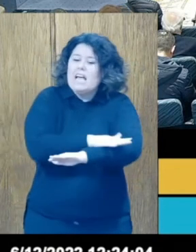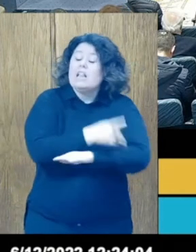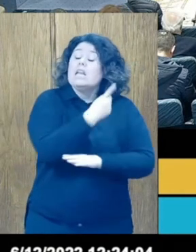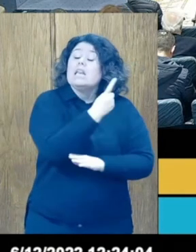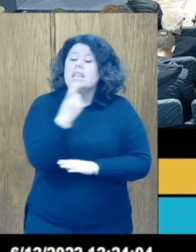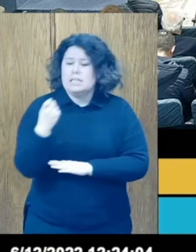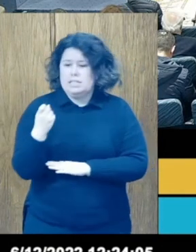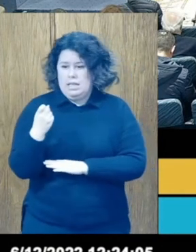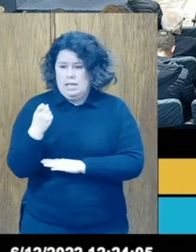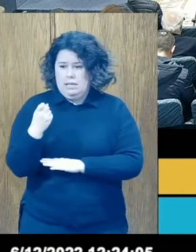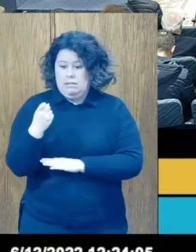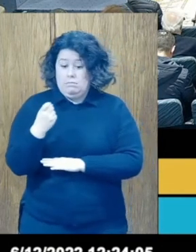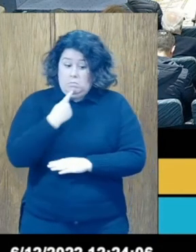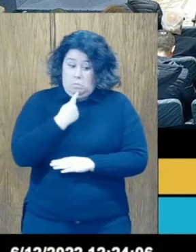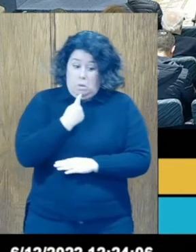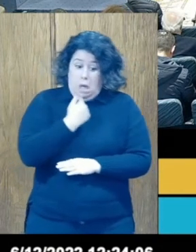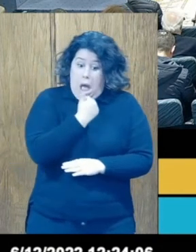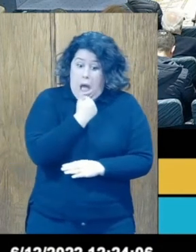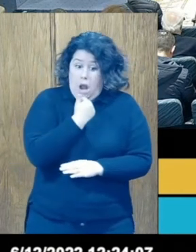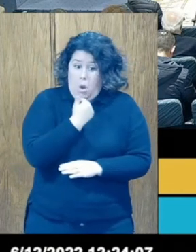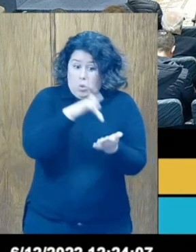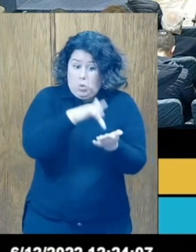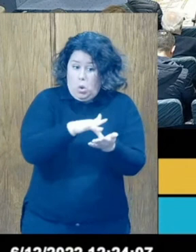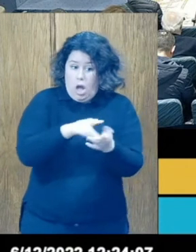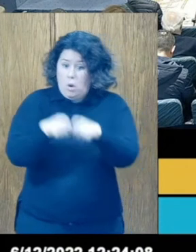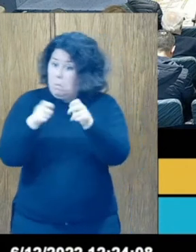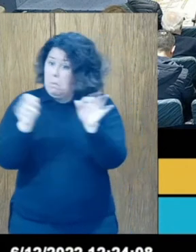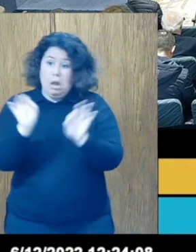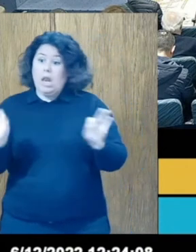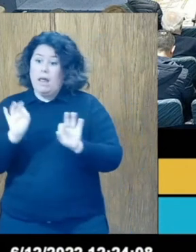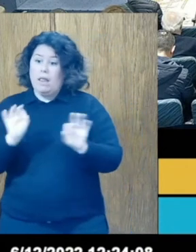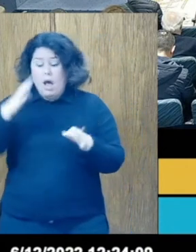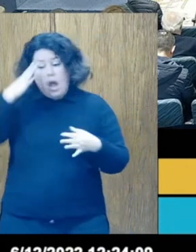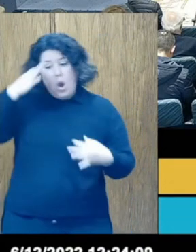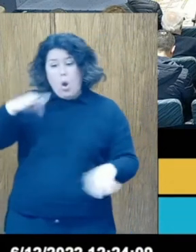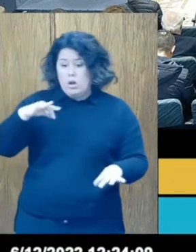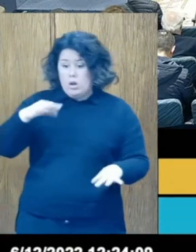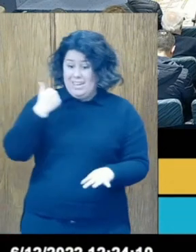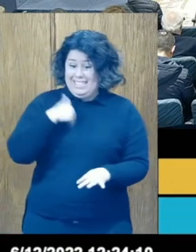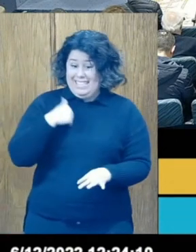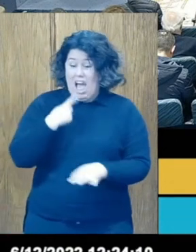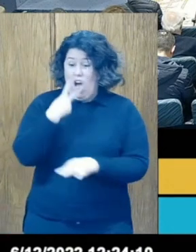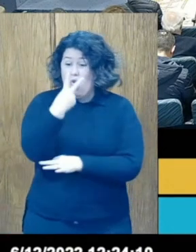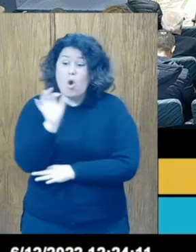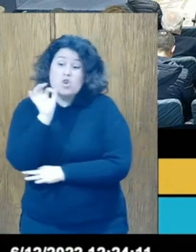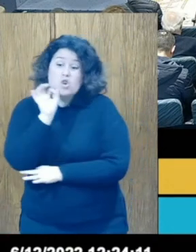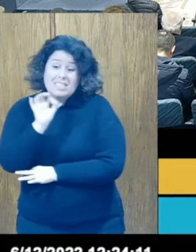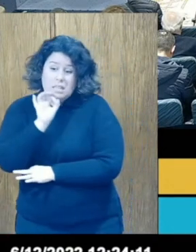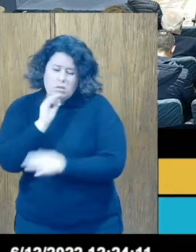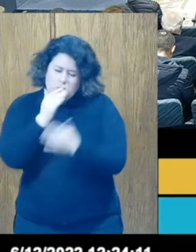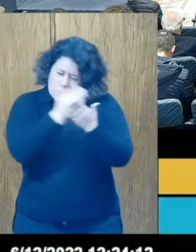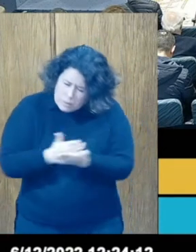sucede nada por ello, nada se rompe. Es lógico que después de casi dos siglos se estudie y se debata.